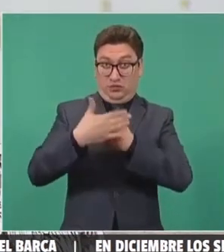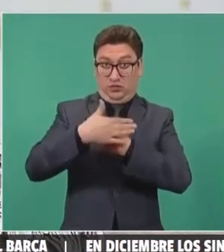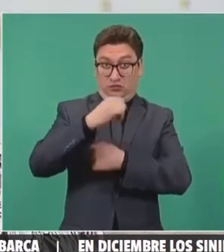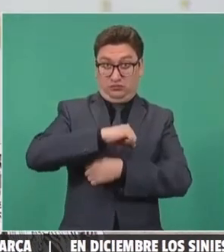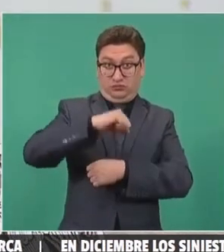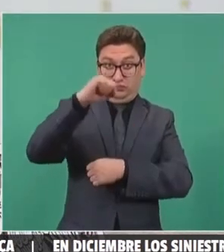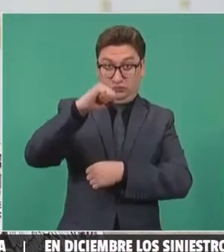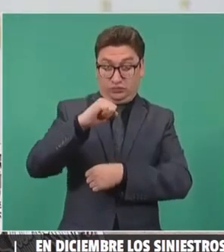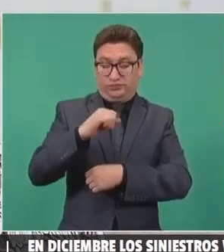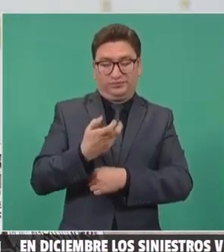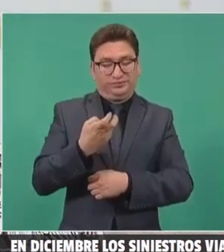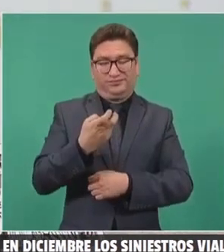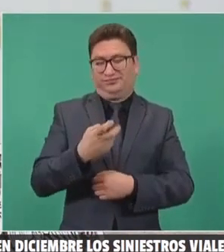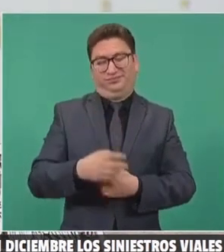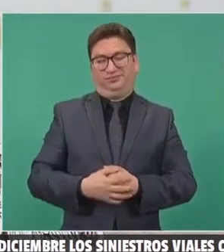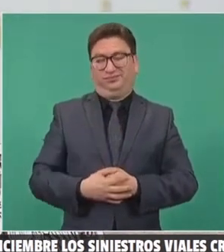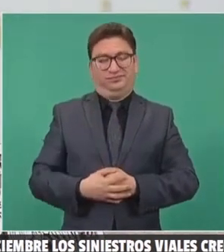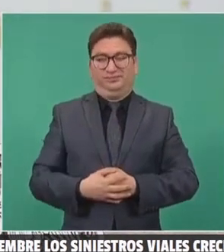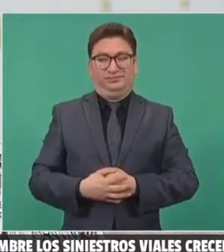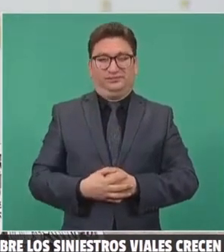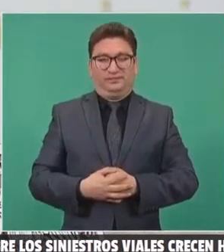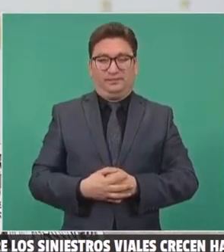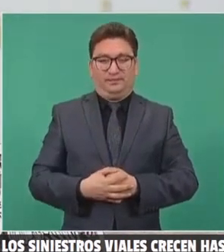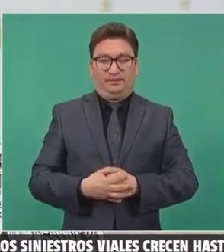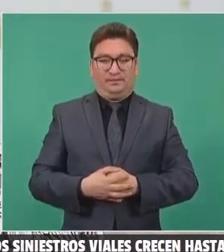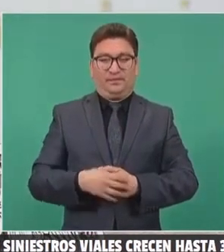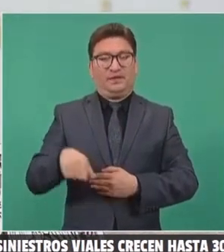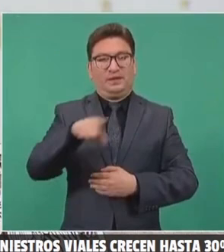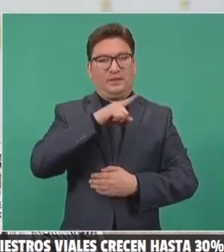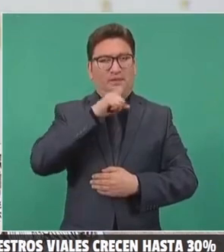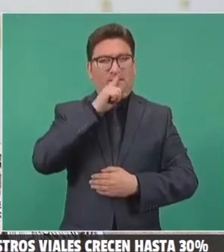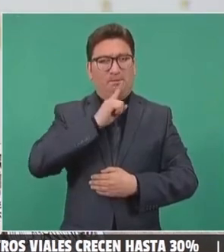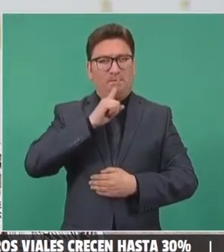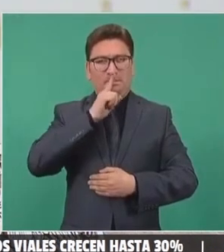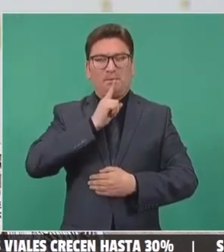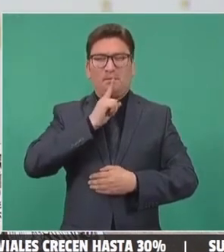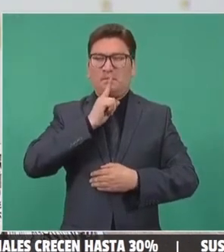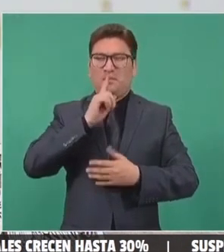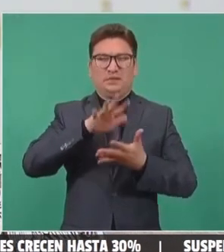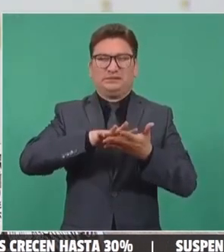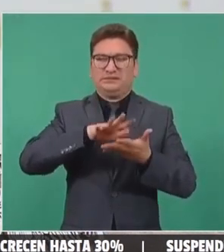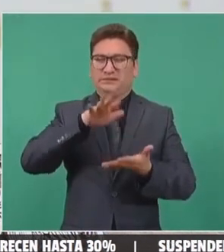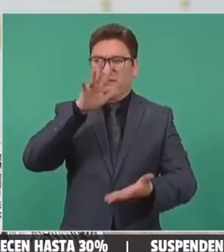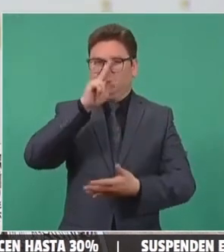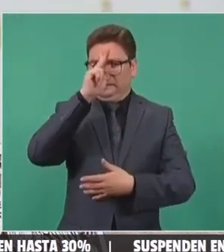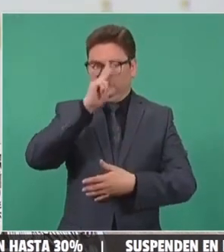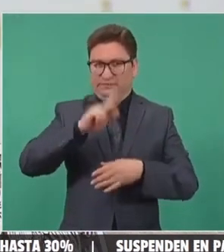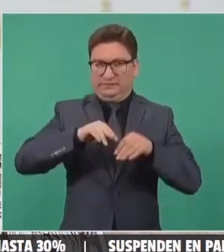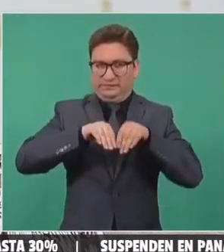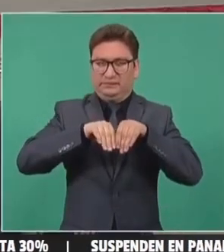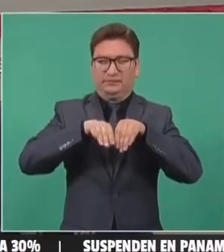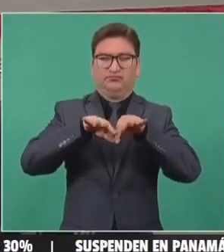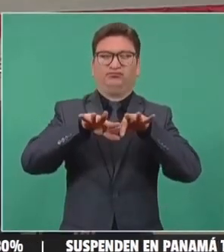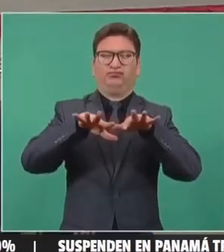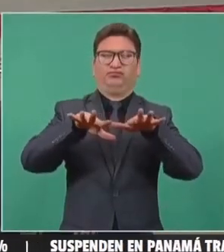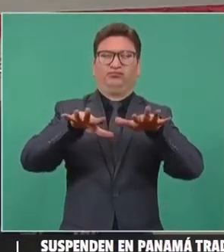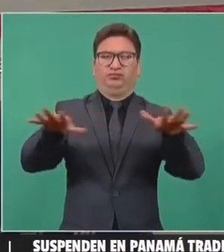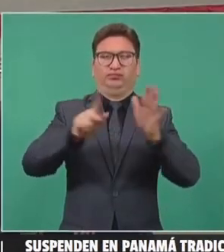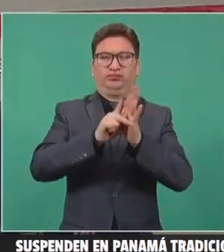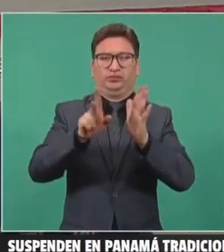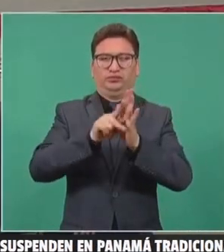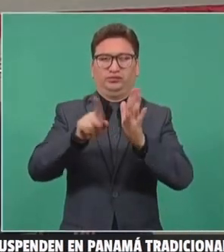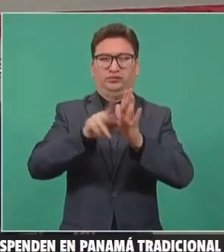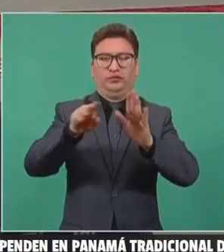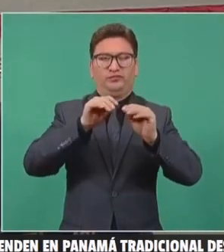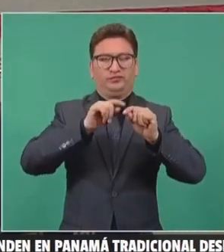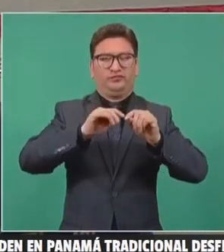aprueba la reforma eléctrica. La mentira que superó a las demás en alcance y en número de notas publicadas